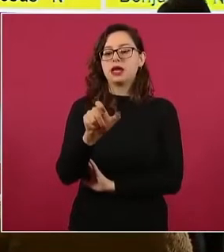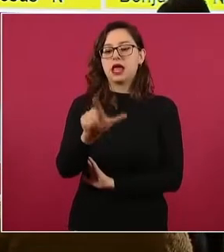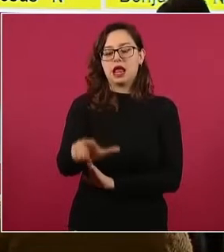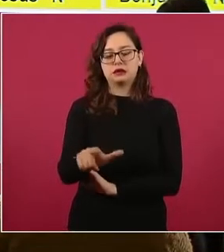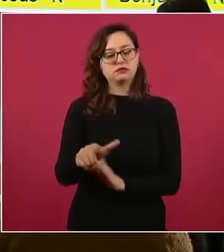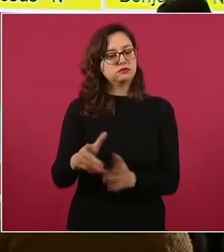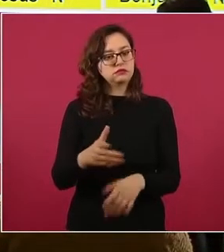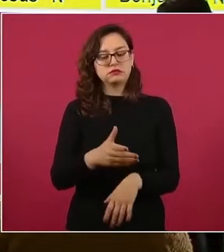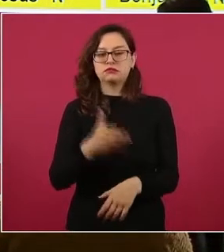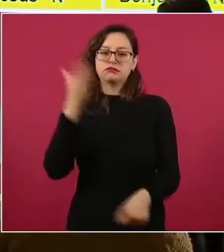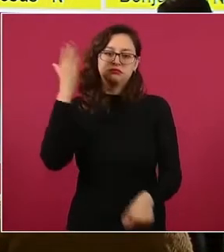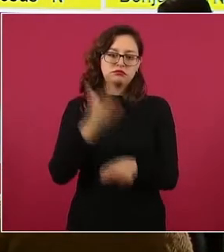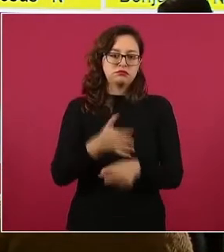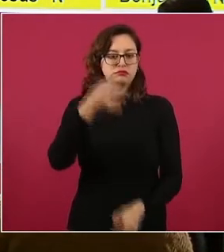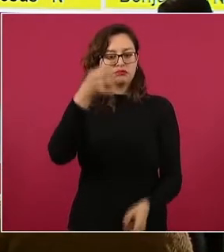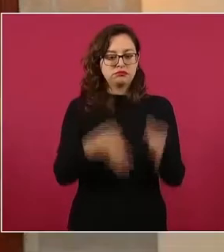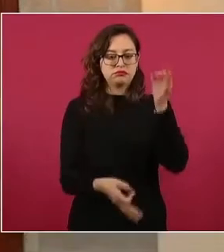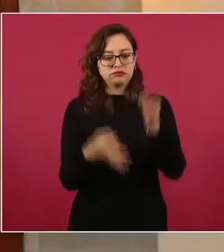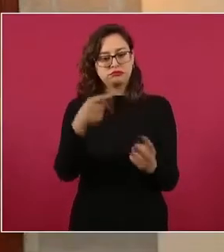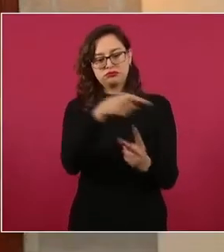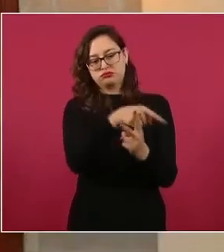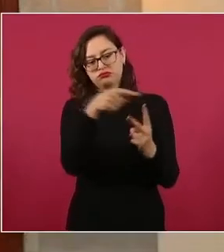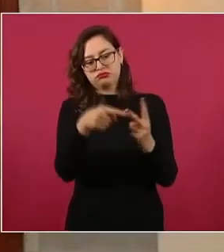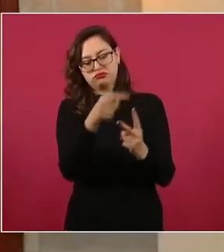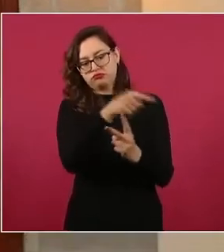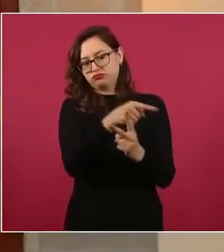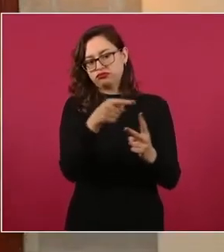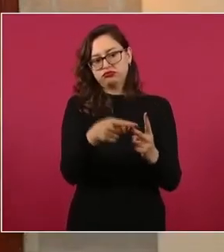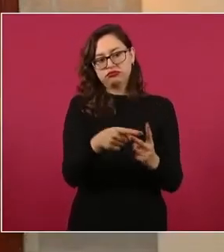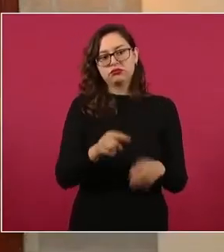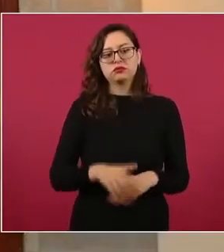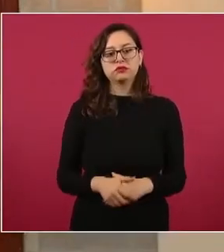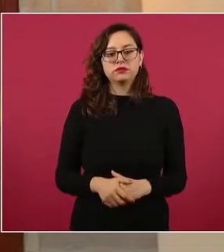como autor material y otro como copartícipe. Siguiente.